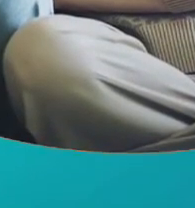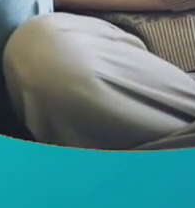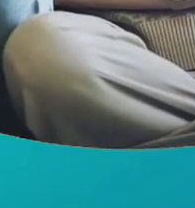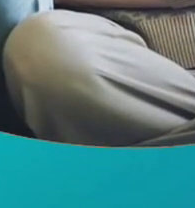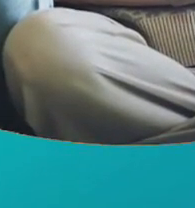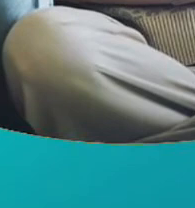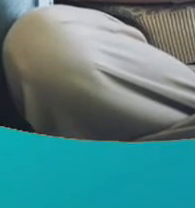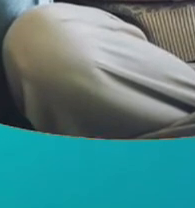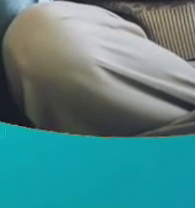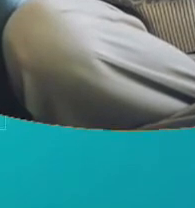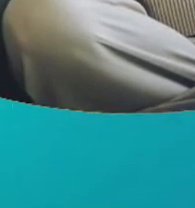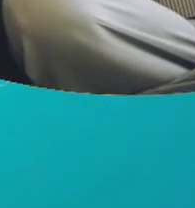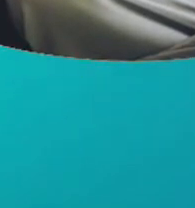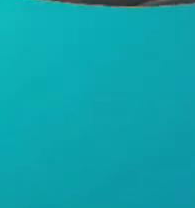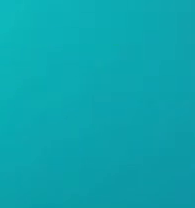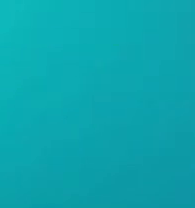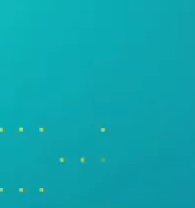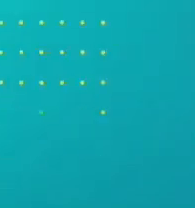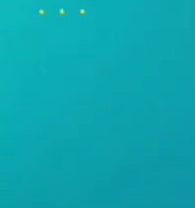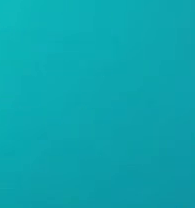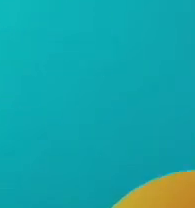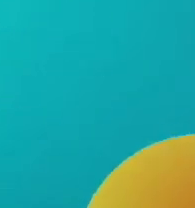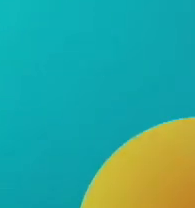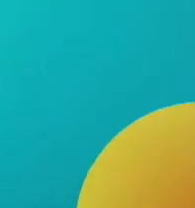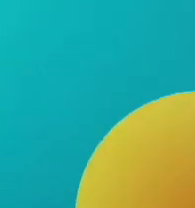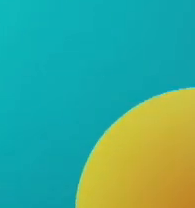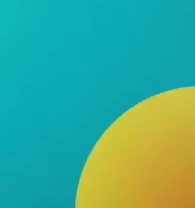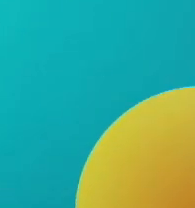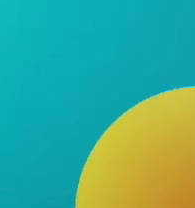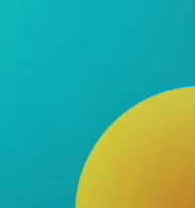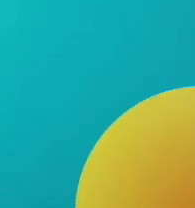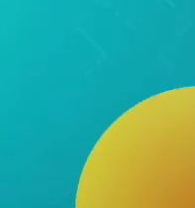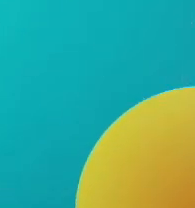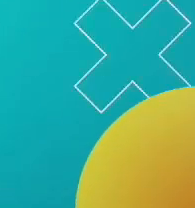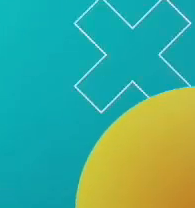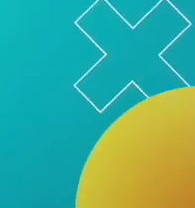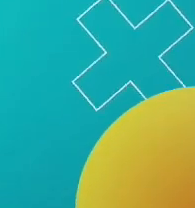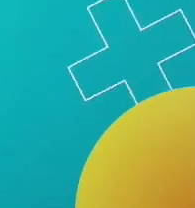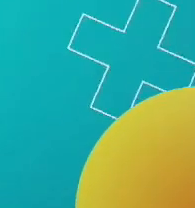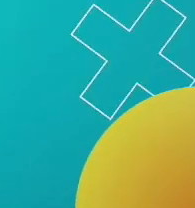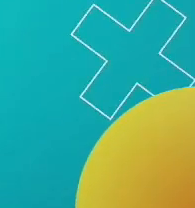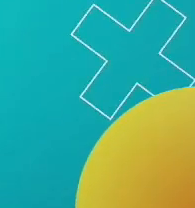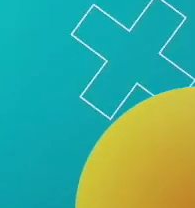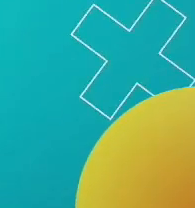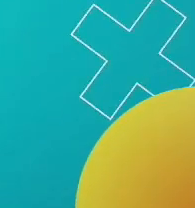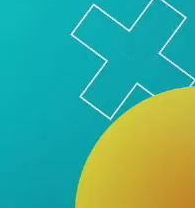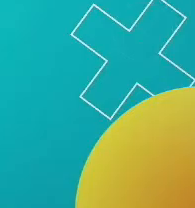para que muy pronto podamos convivir como queremos. Secretaría de Salud de Nuevo León.